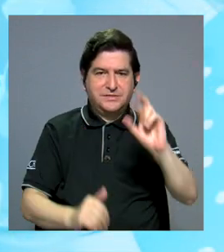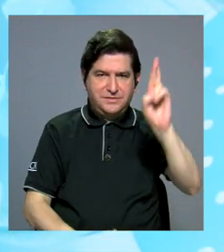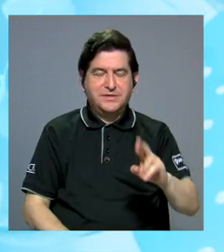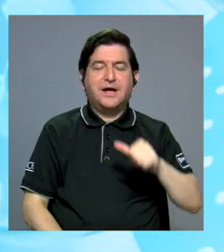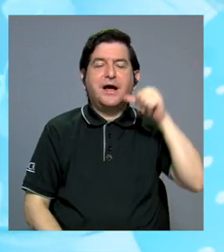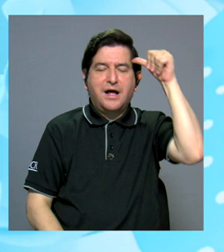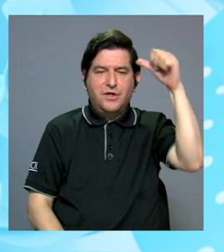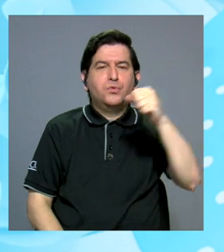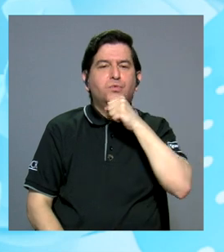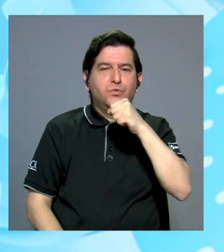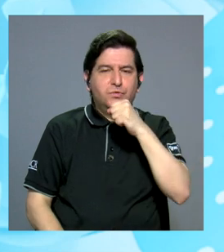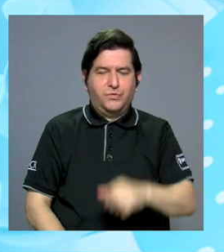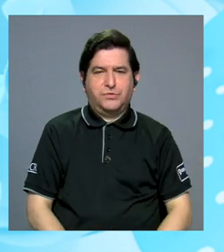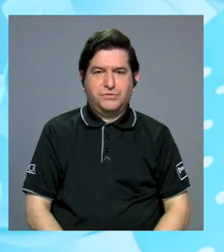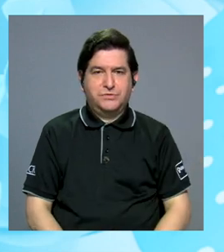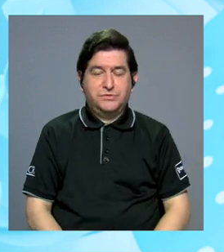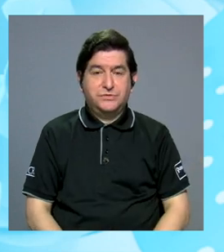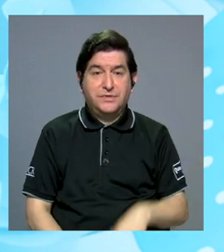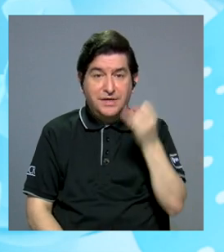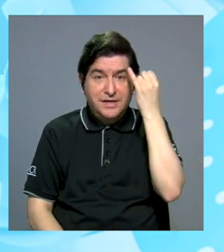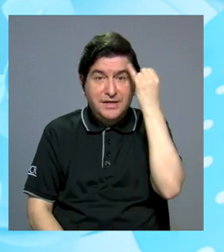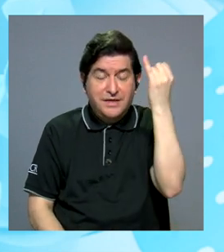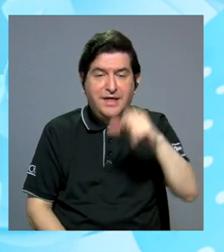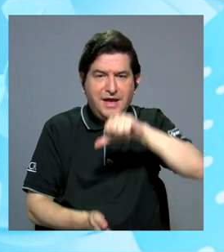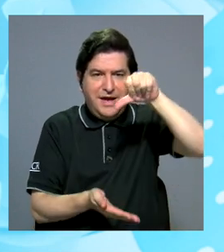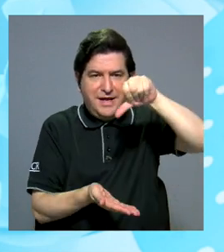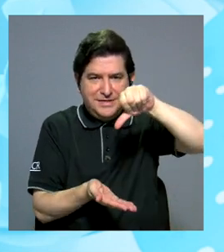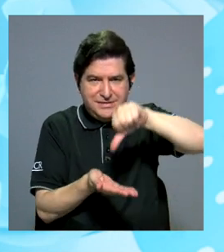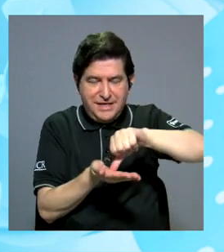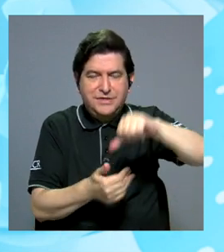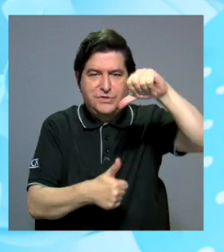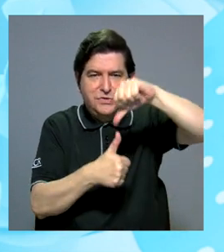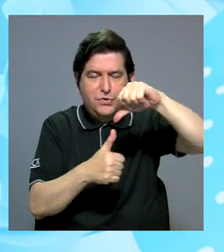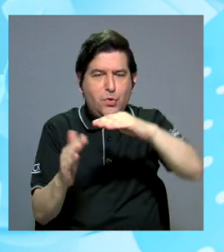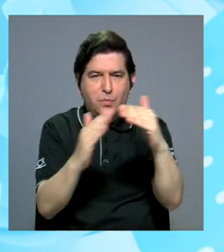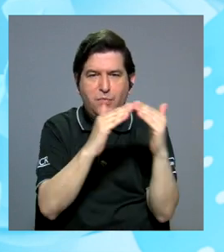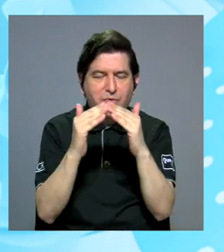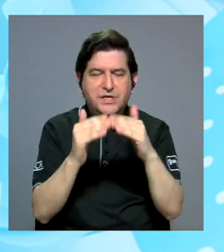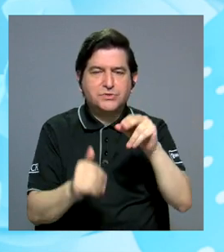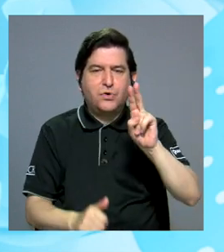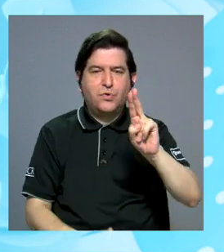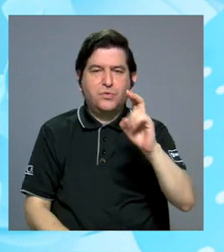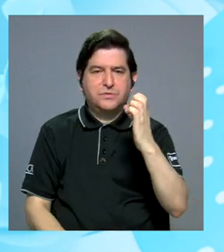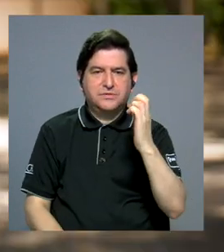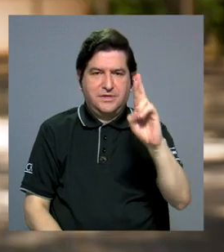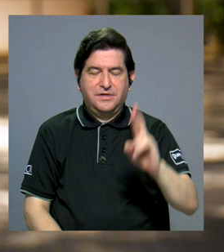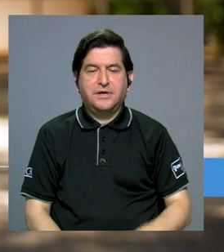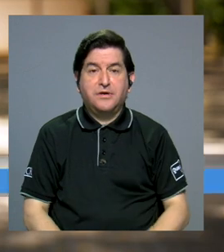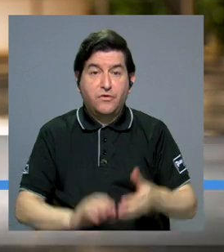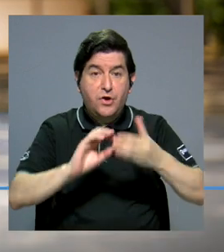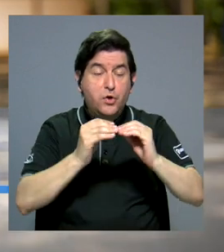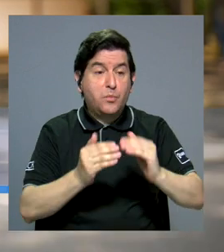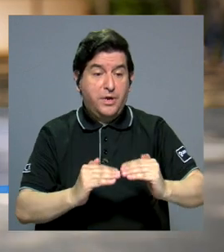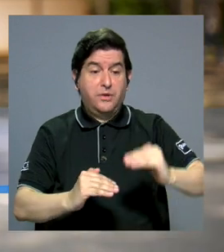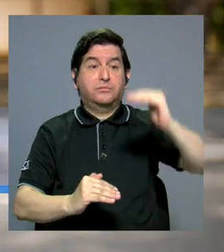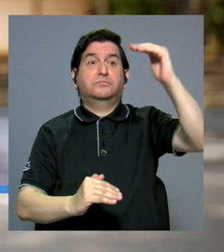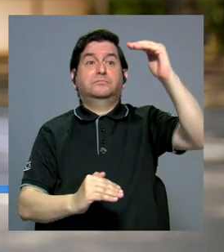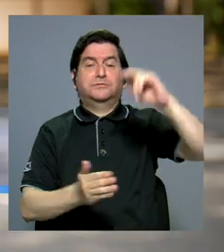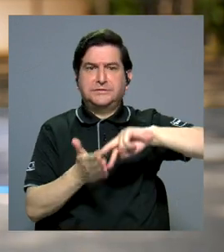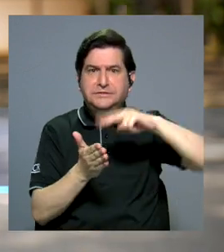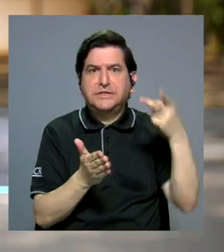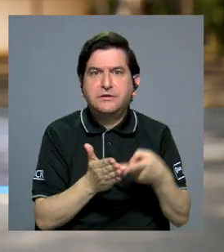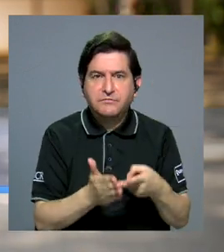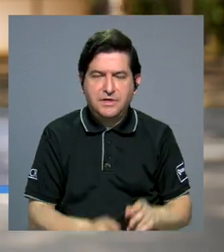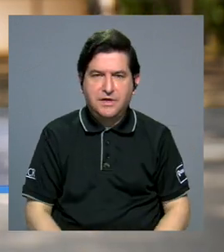serán adultos mayores. Esto según las estimaciones del Centro Centroamericano de Población de la UCR. Es una cifra alta porque eso quiere